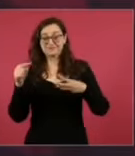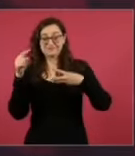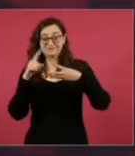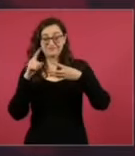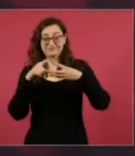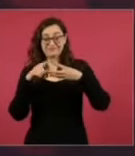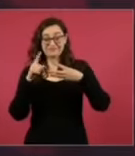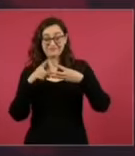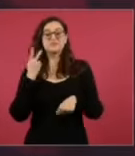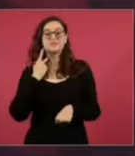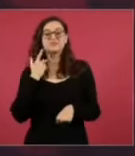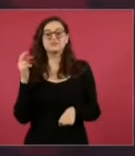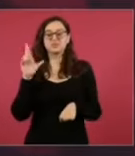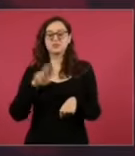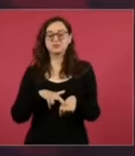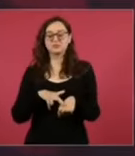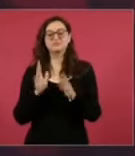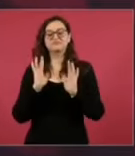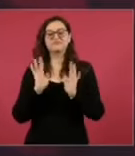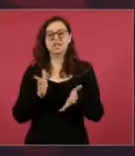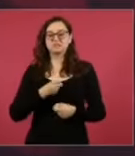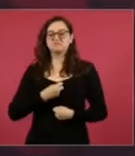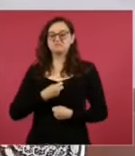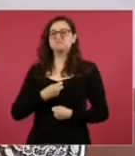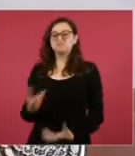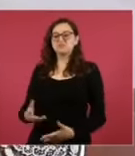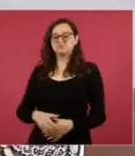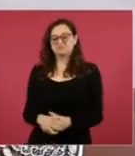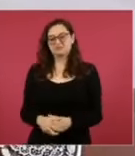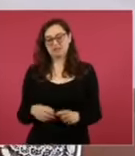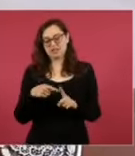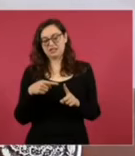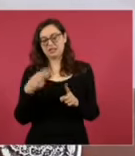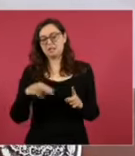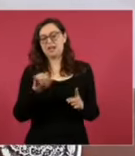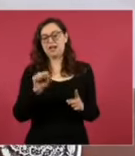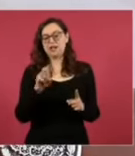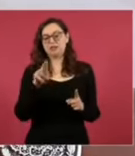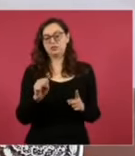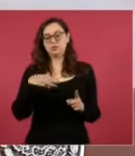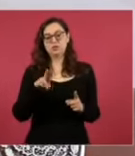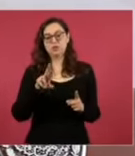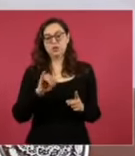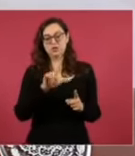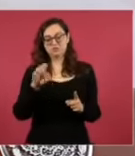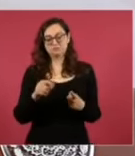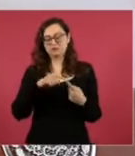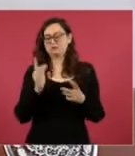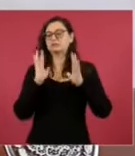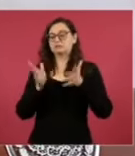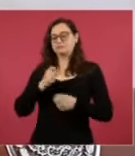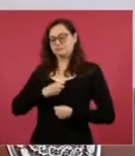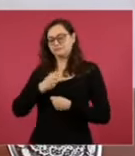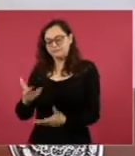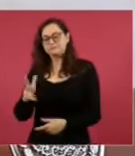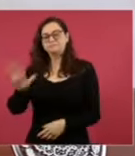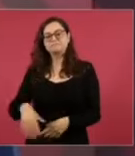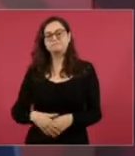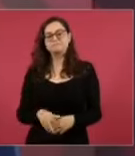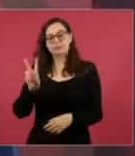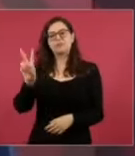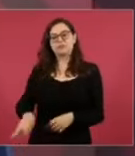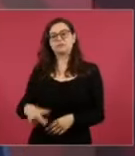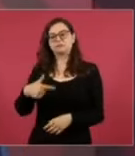Jesús Murillo Cara, declaró que él era el responsable,